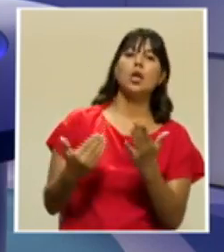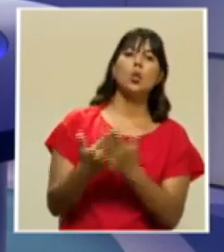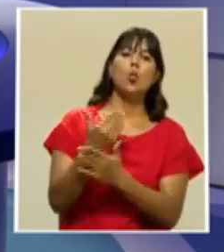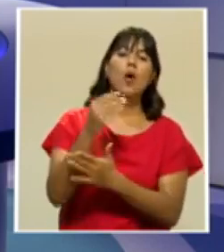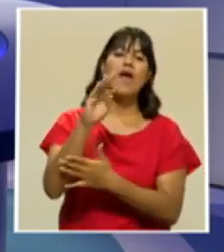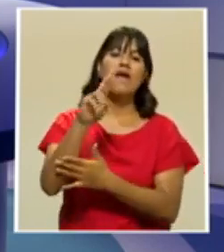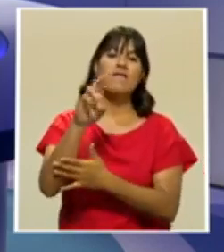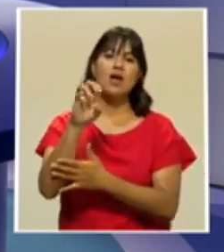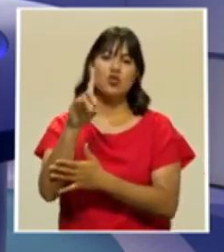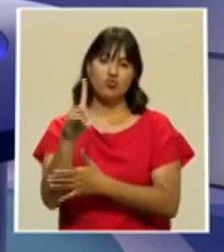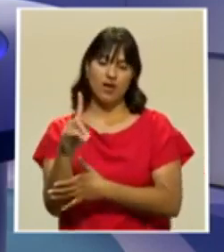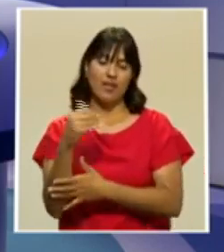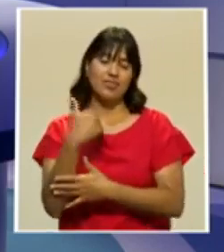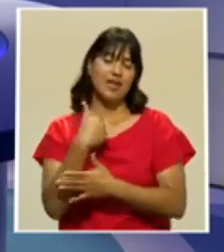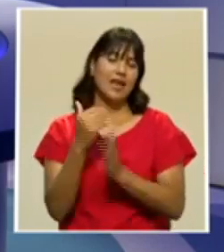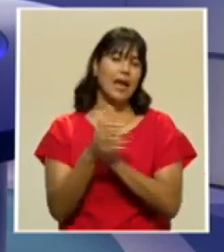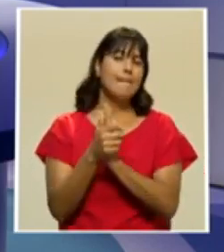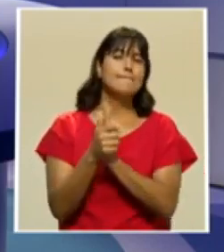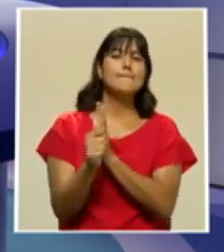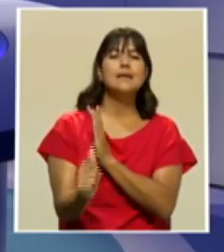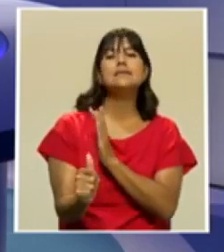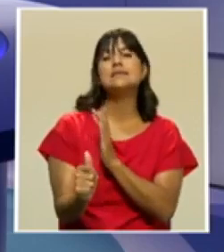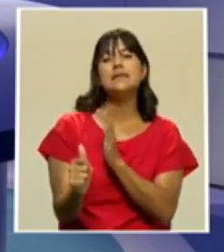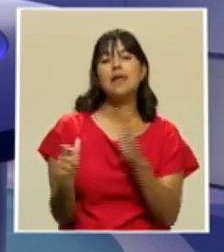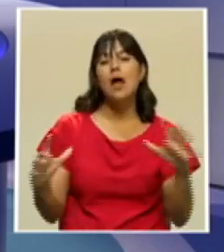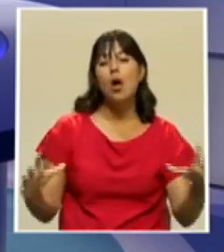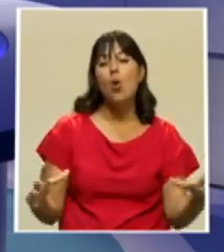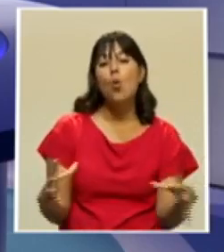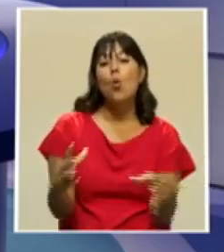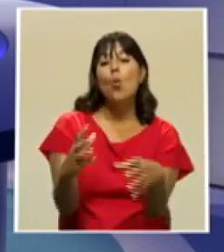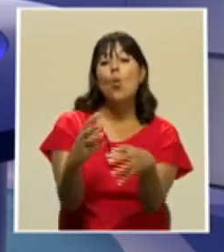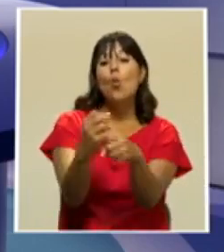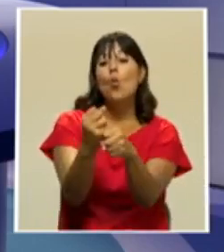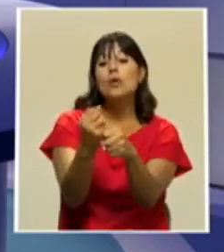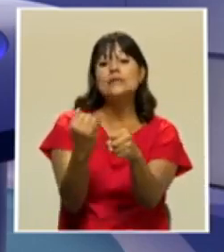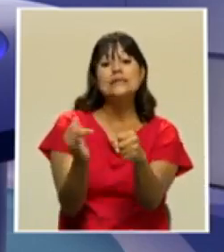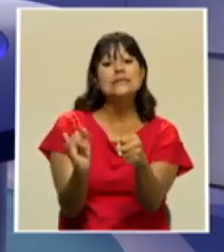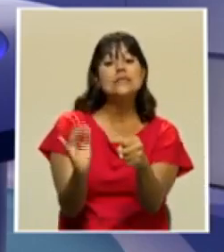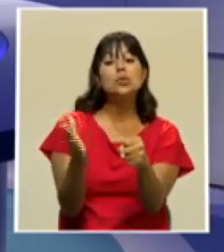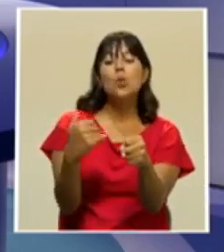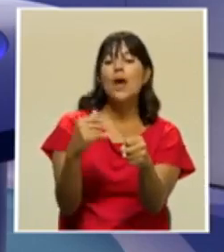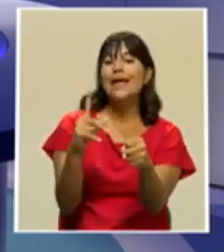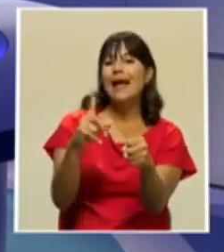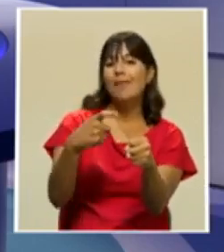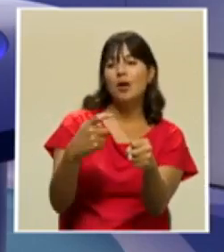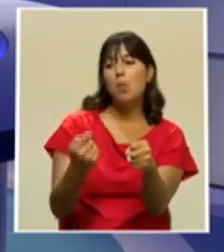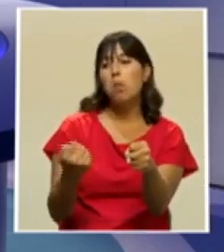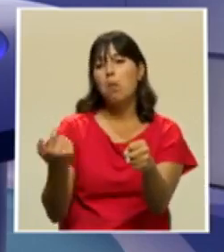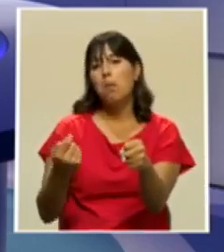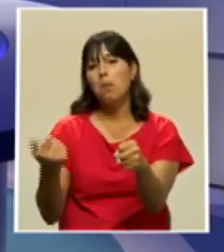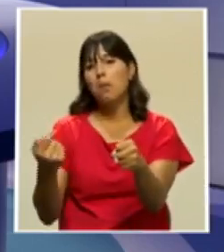capaz de seleccionar y reducir notablemente la pesca incidental de la faca.